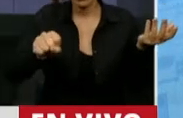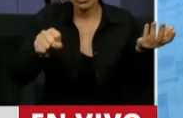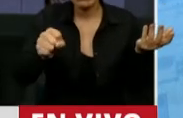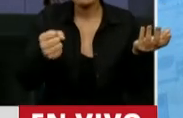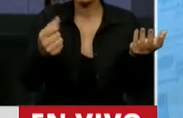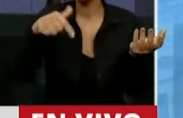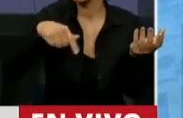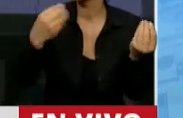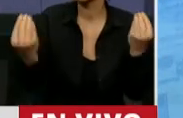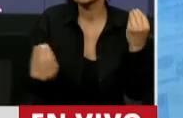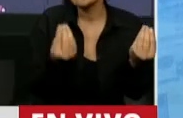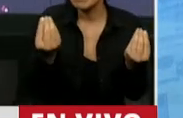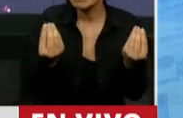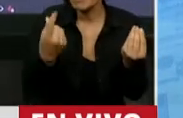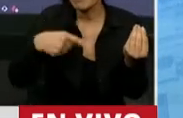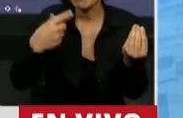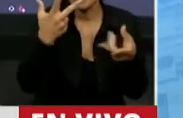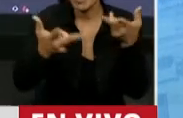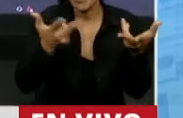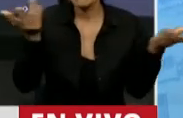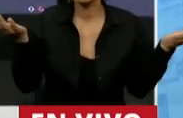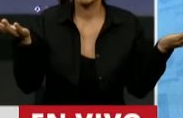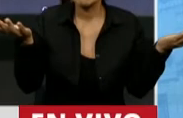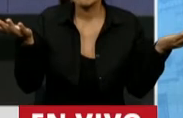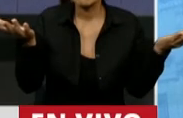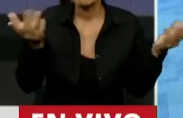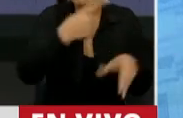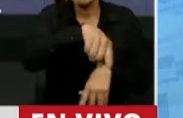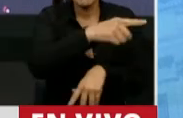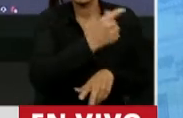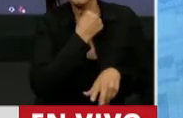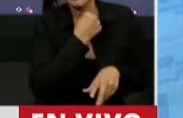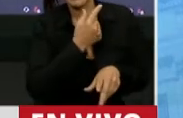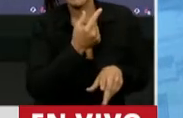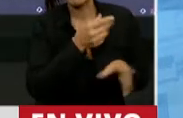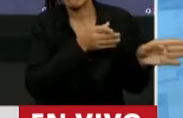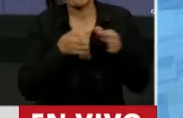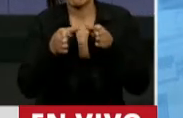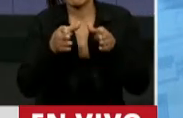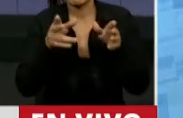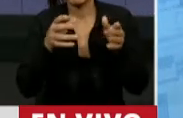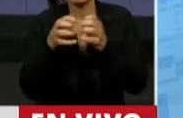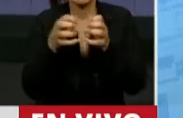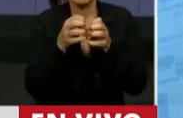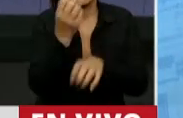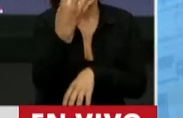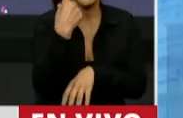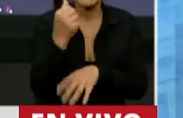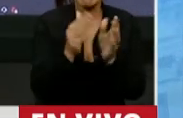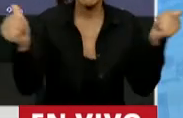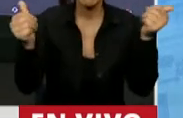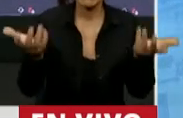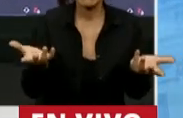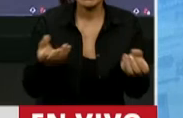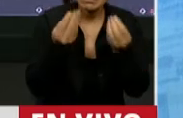¿y qué viene a tapar el aborto? ¿De qué hablan el aborto? Si nos quieren poner un debate exprés en cuatro días para